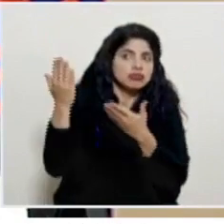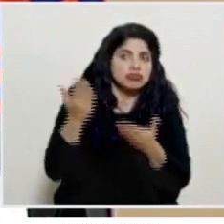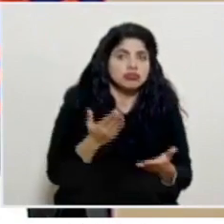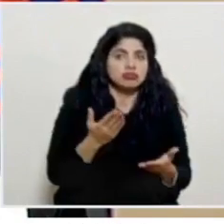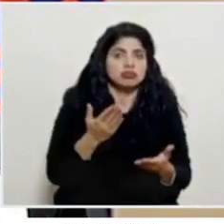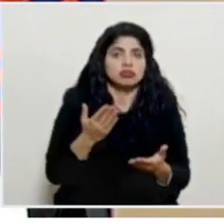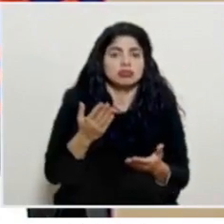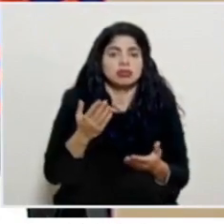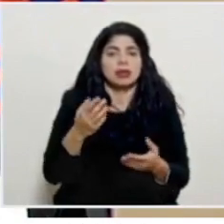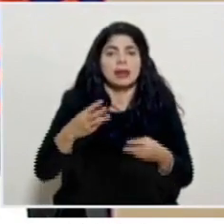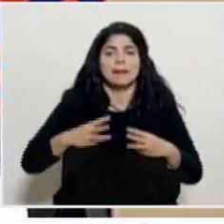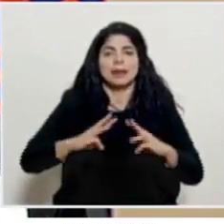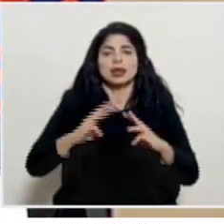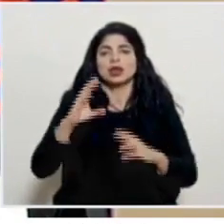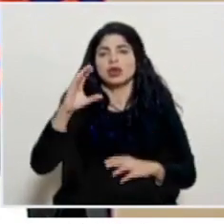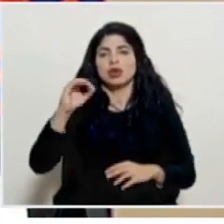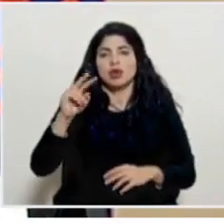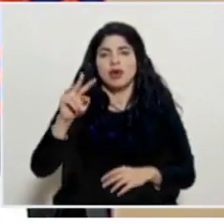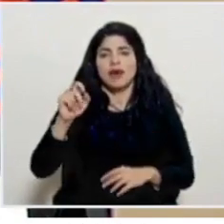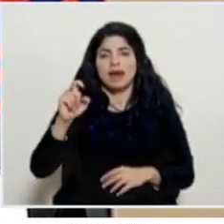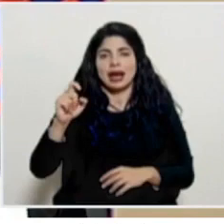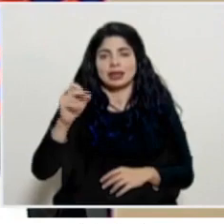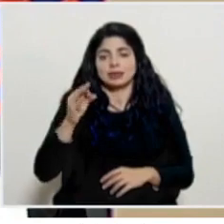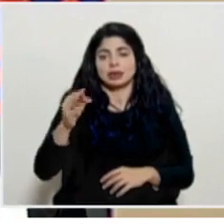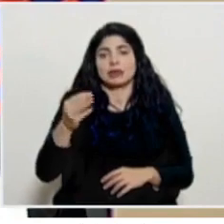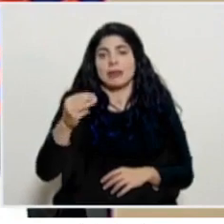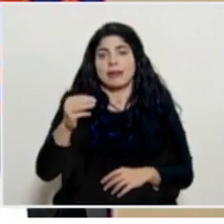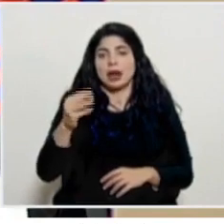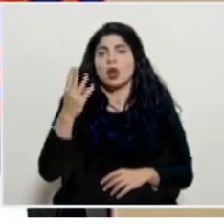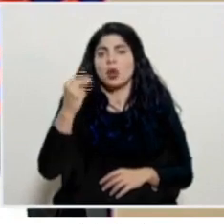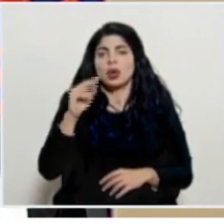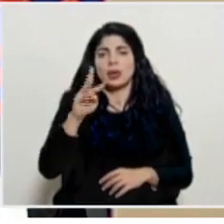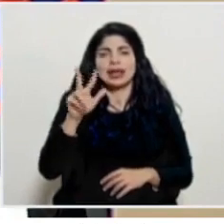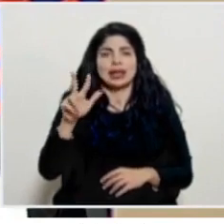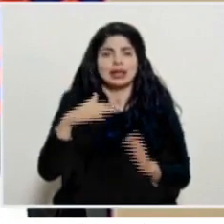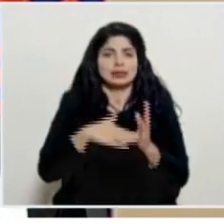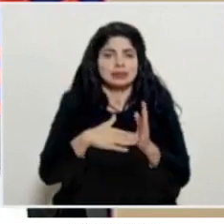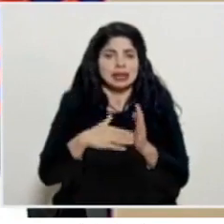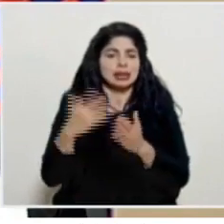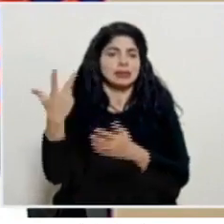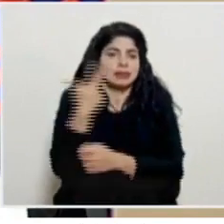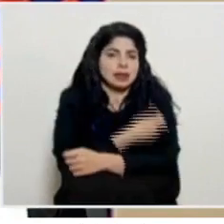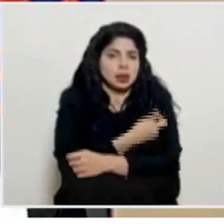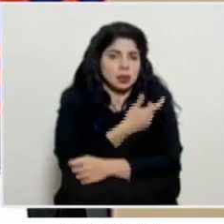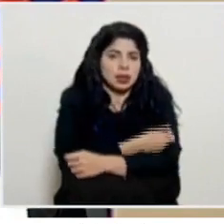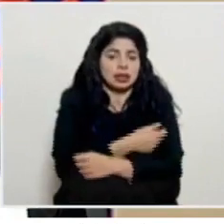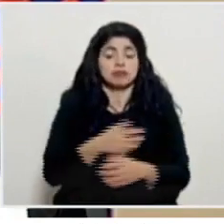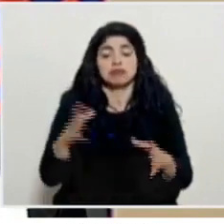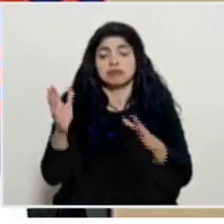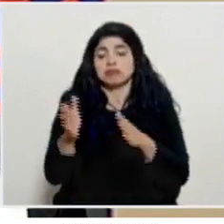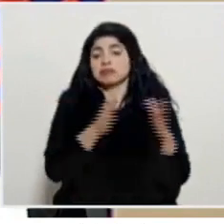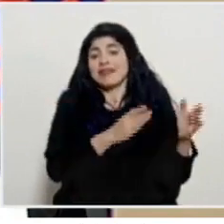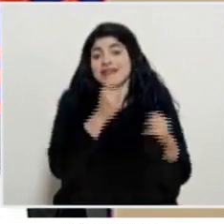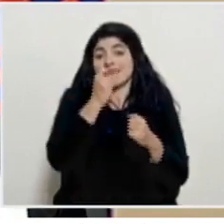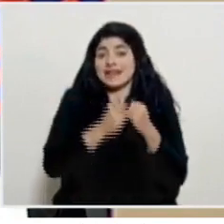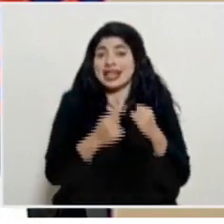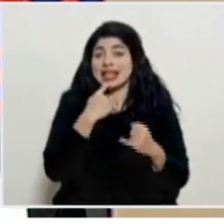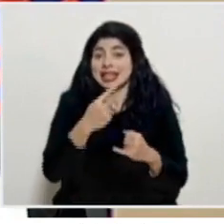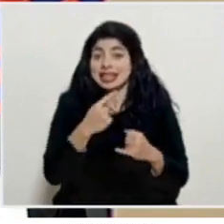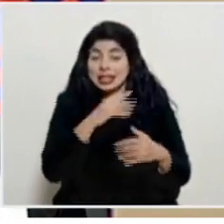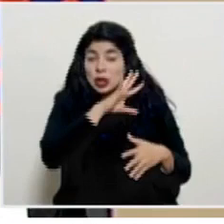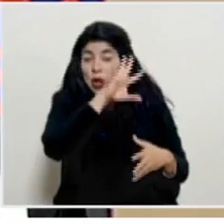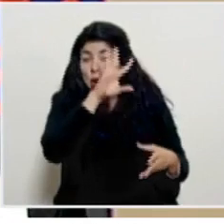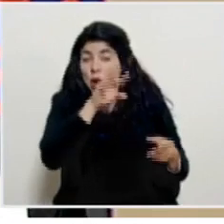por el mecanismo COVAX para el próximo miércoles de 43 mil dosis finalizo mencionando que para todos estos